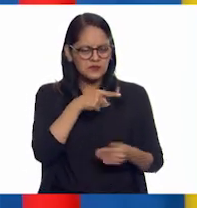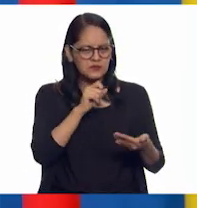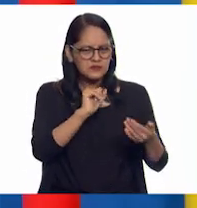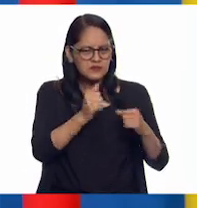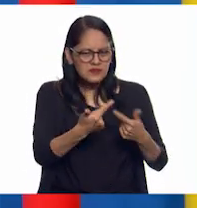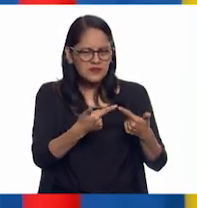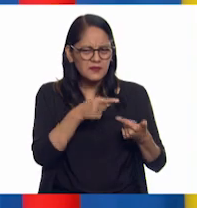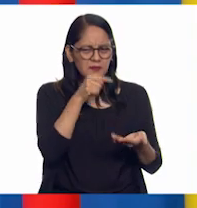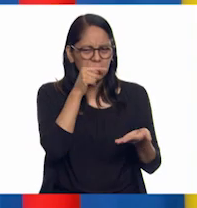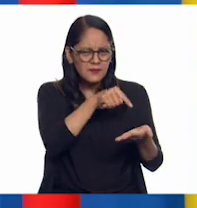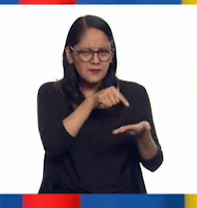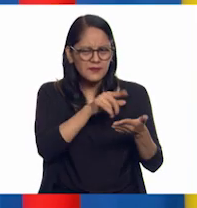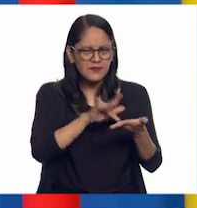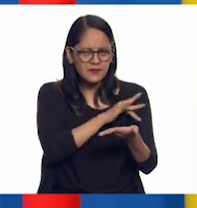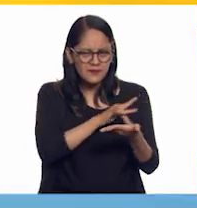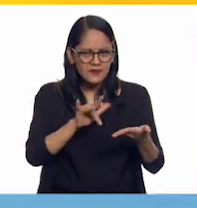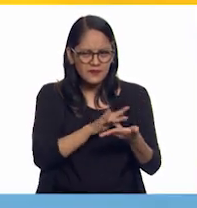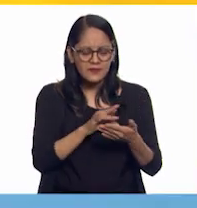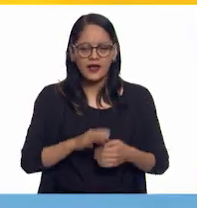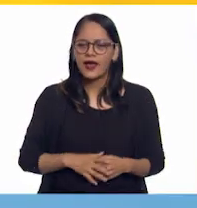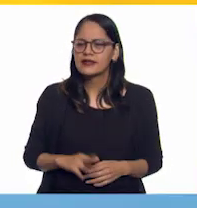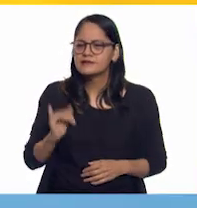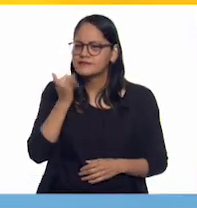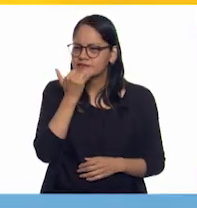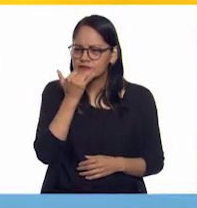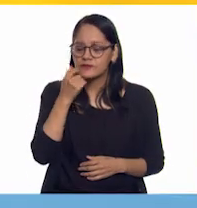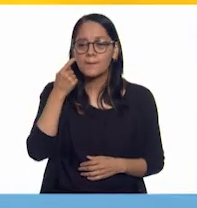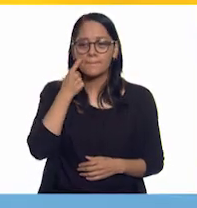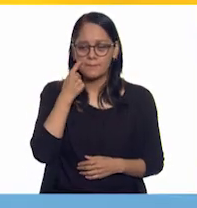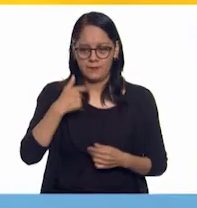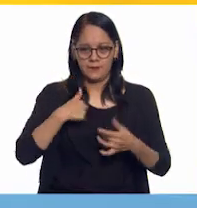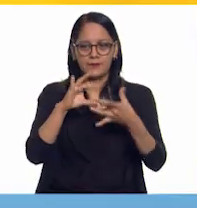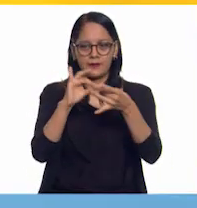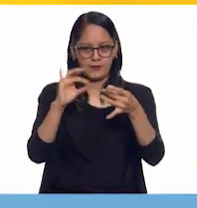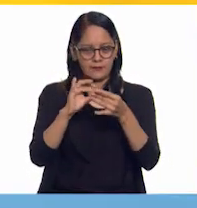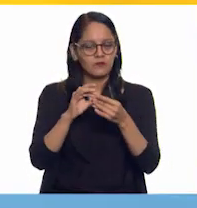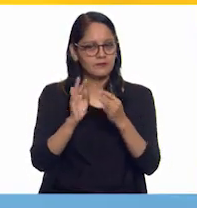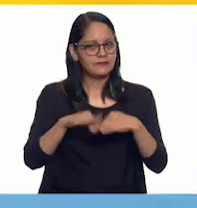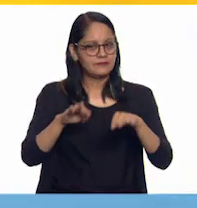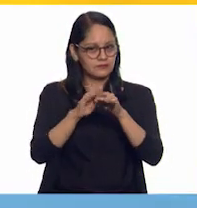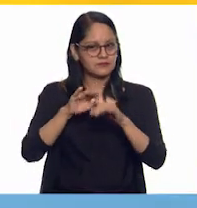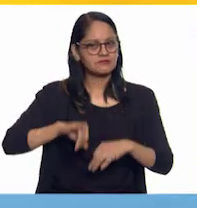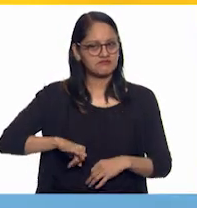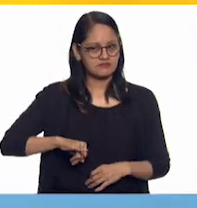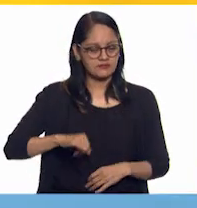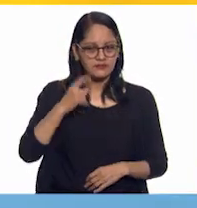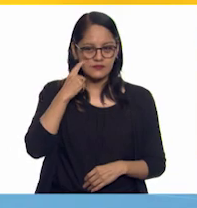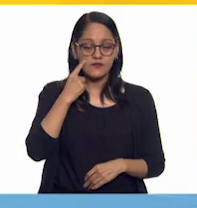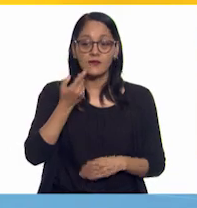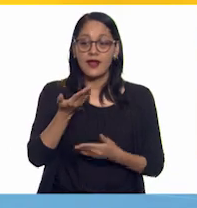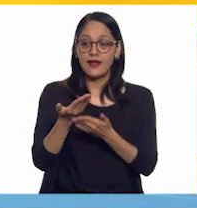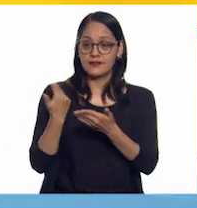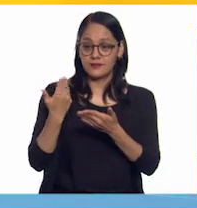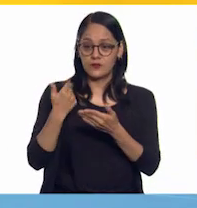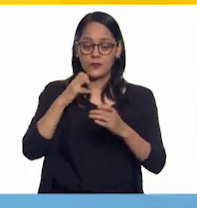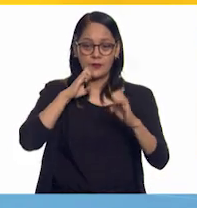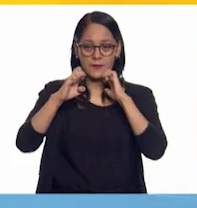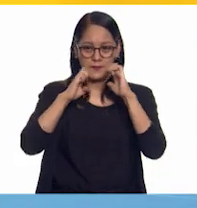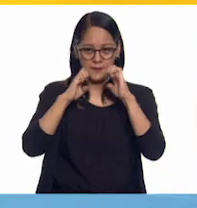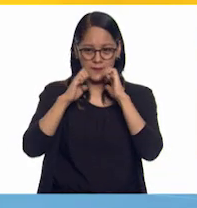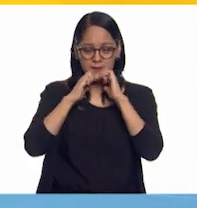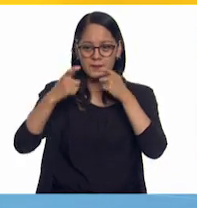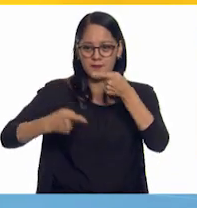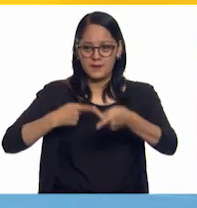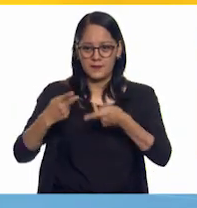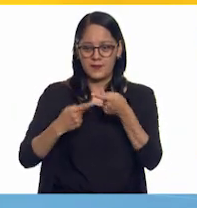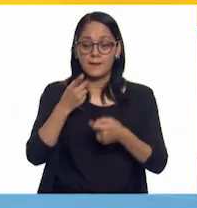en su tableta, ¿no? Ay, perdón, es que deja que te cuento algo muy interesante. Nos entrevistaron para un documental y me